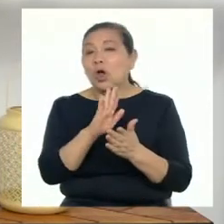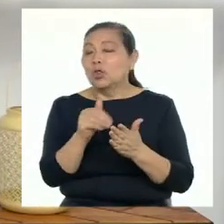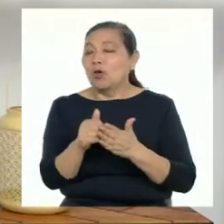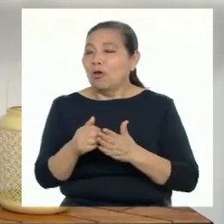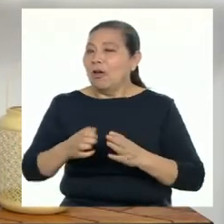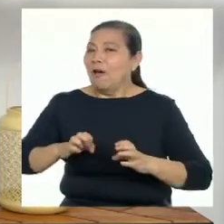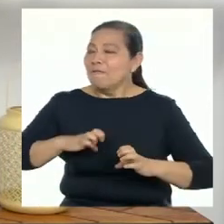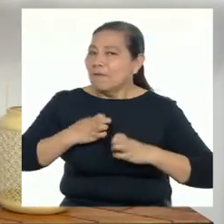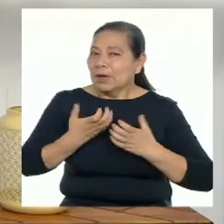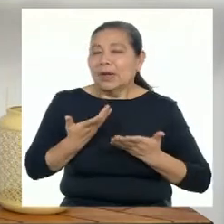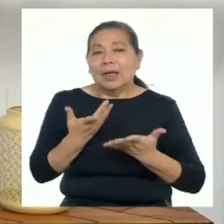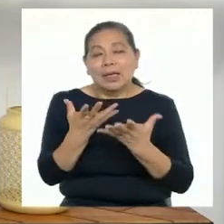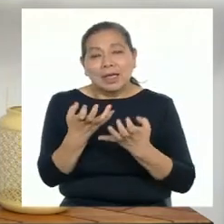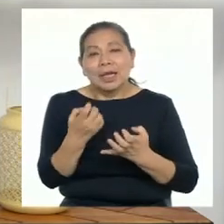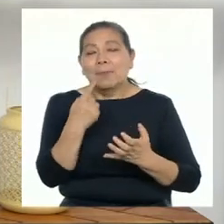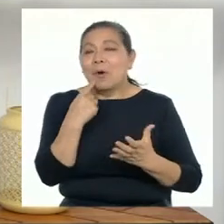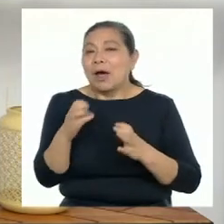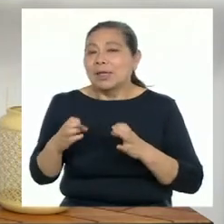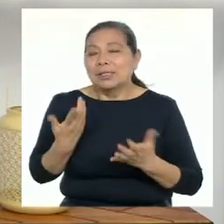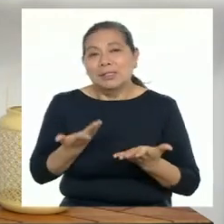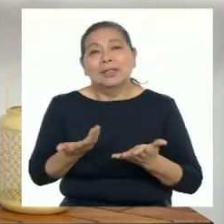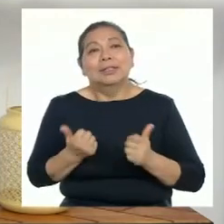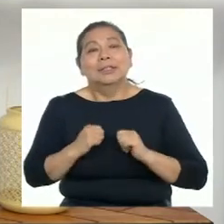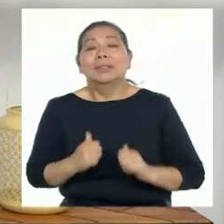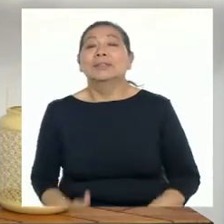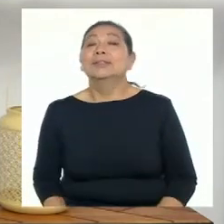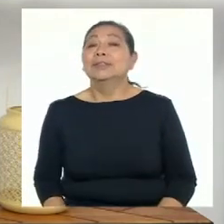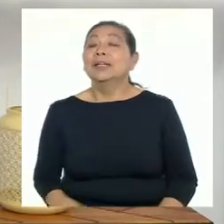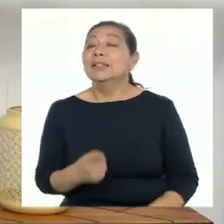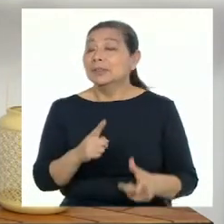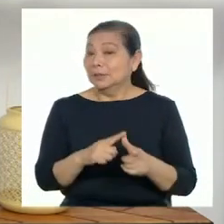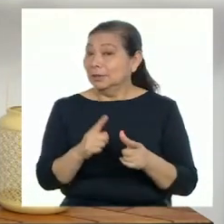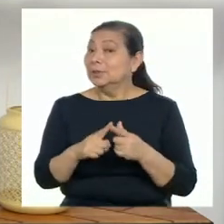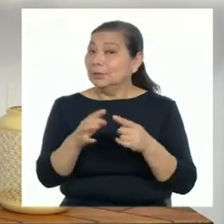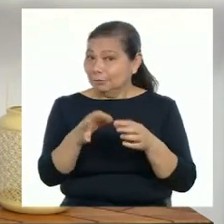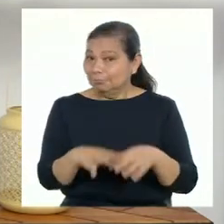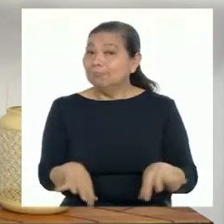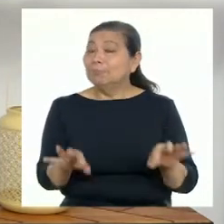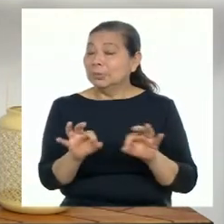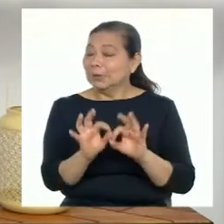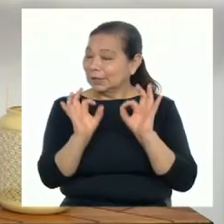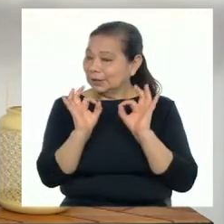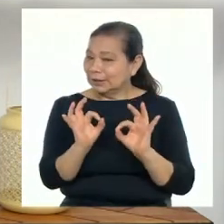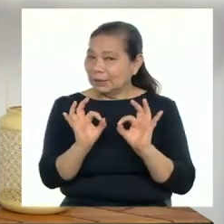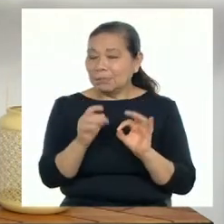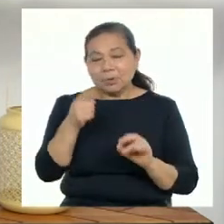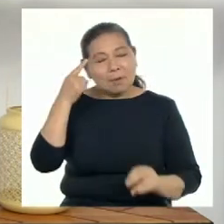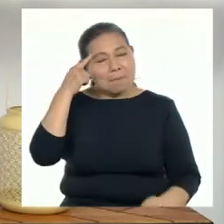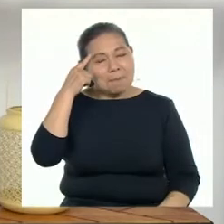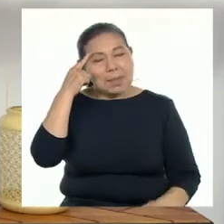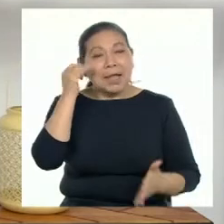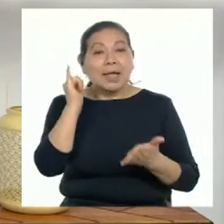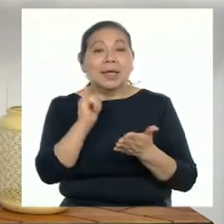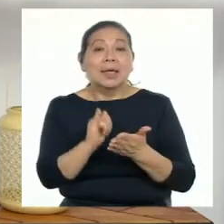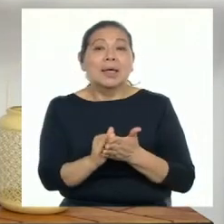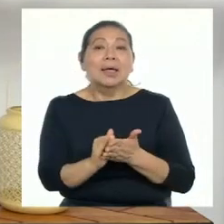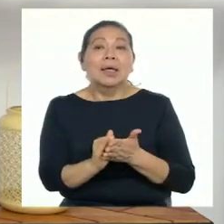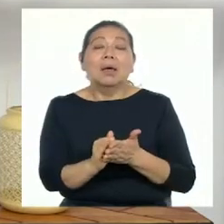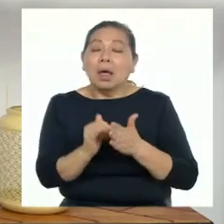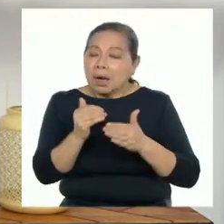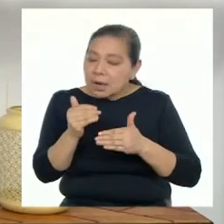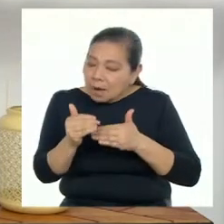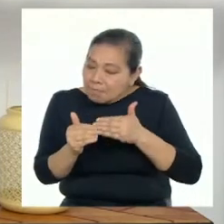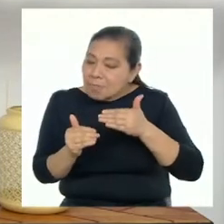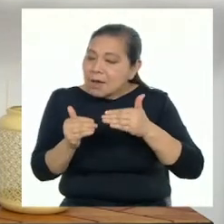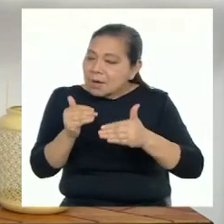nuestra energía hacia lo que queremos lograr y alcanzar. Entonces, es sumamente importante que ustedes siempre lo tengan en mente, que den paso